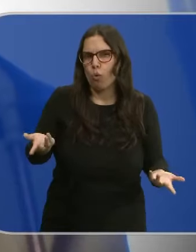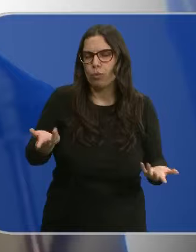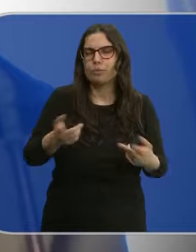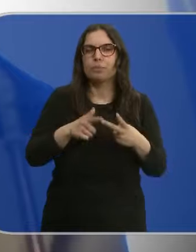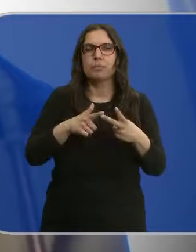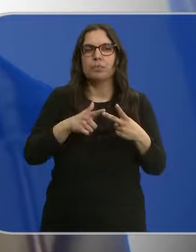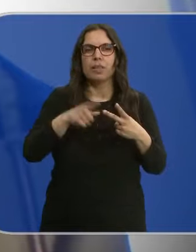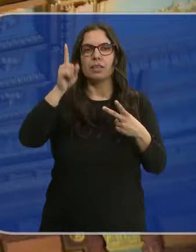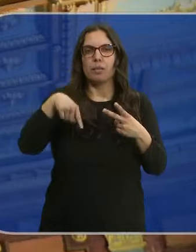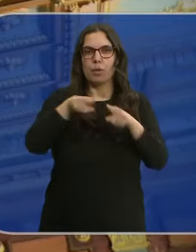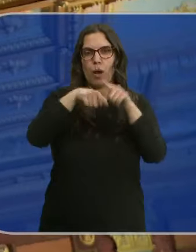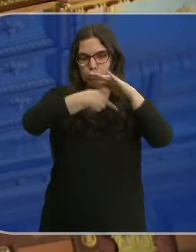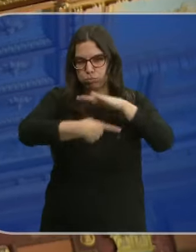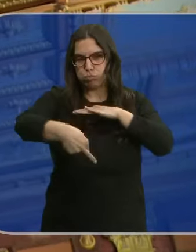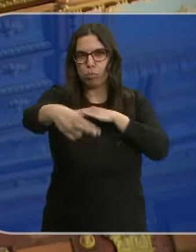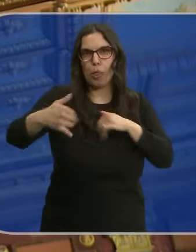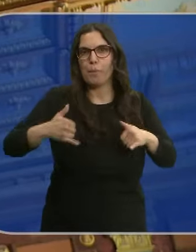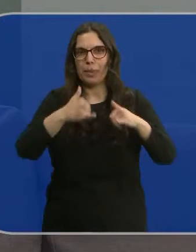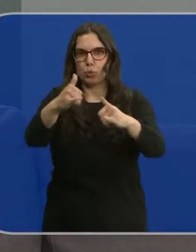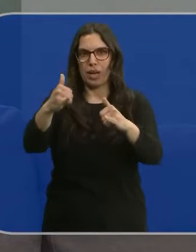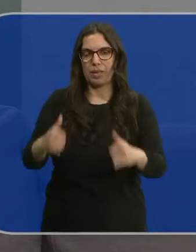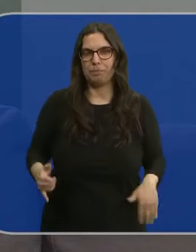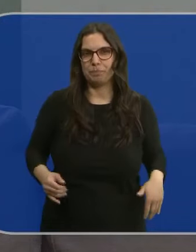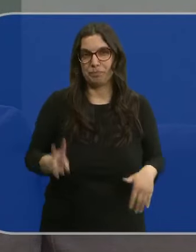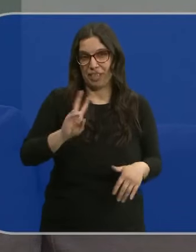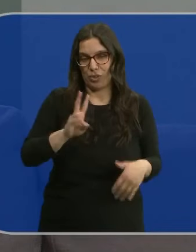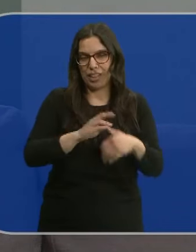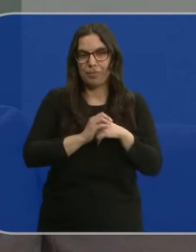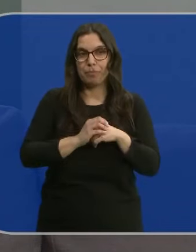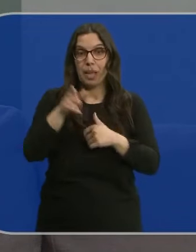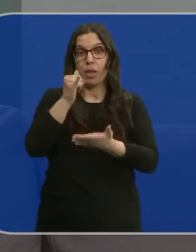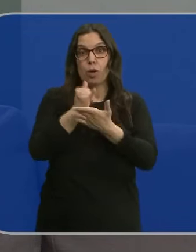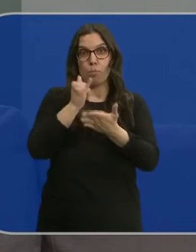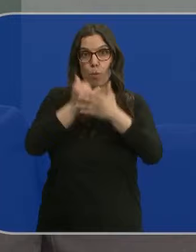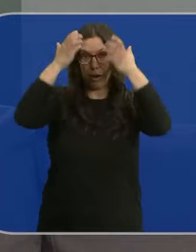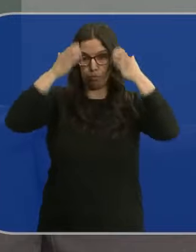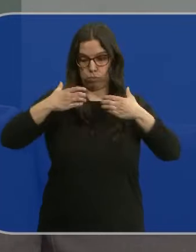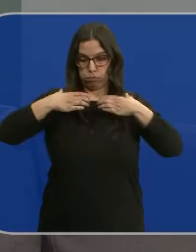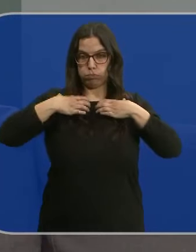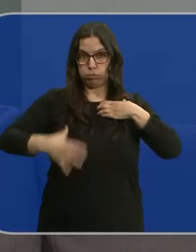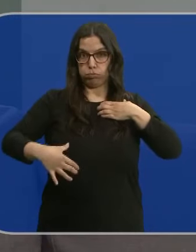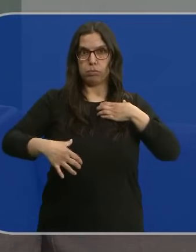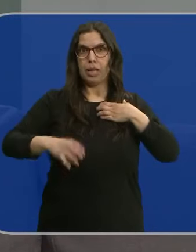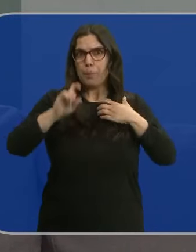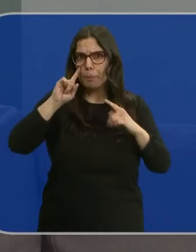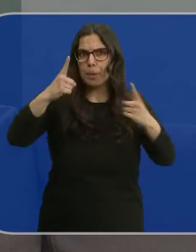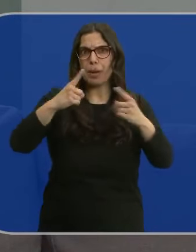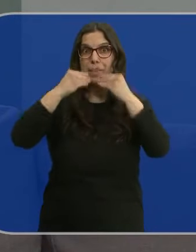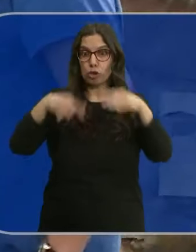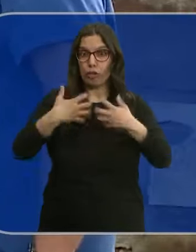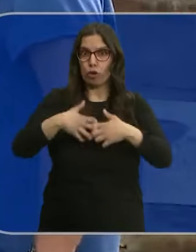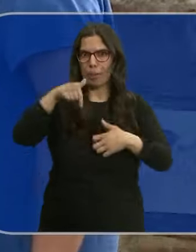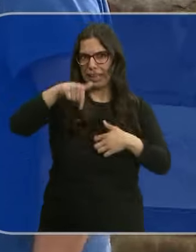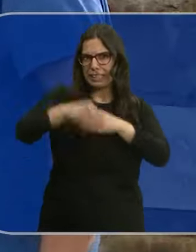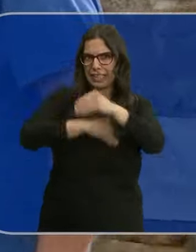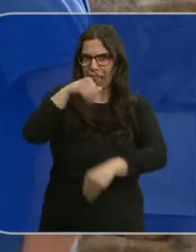O el caso del buzo del Pisuerga. En el río Pisuerga se probó el primer buzo autónomo de la historia que realmente funcionaba.